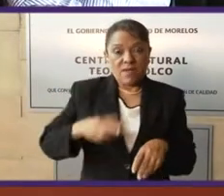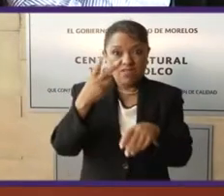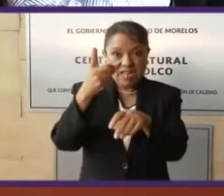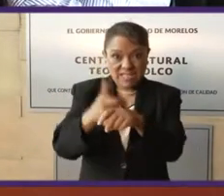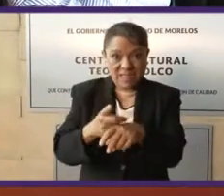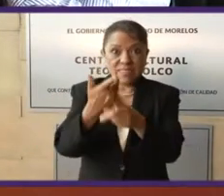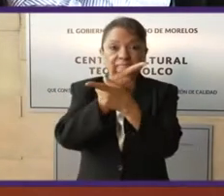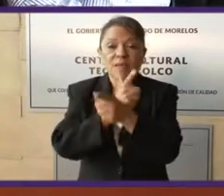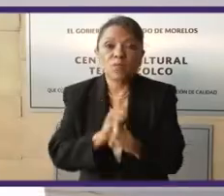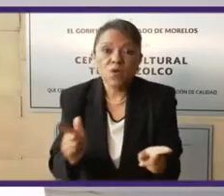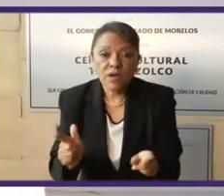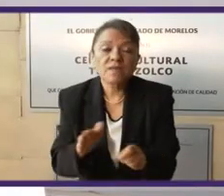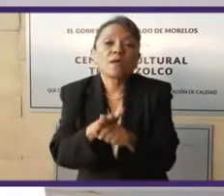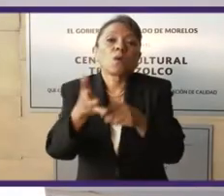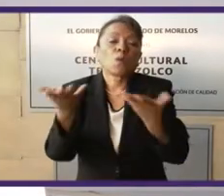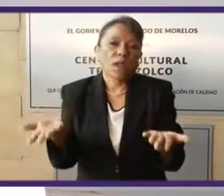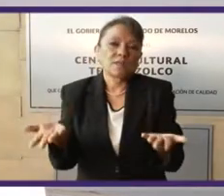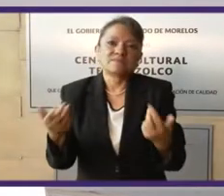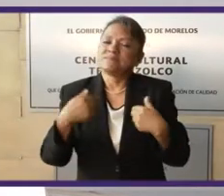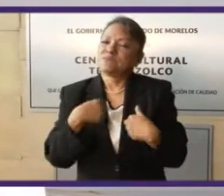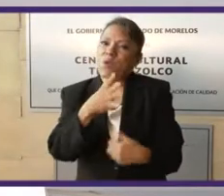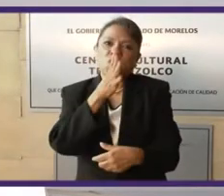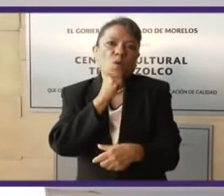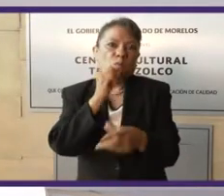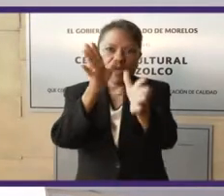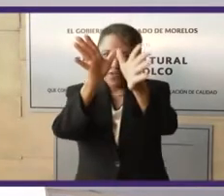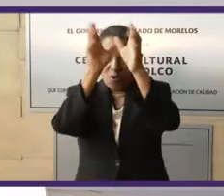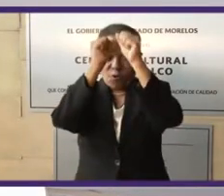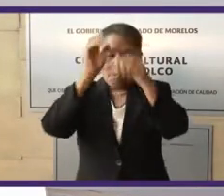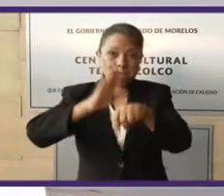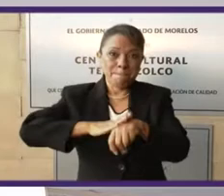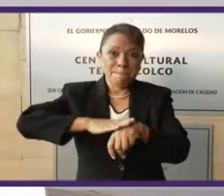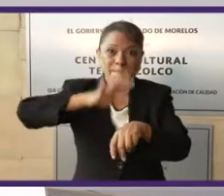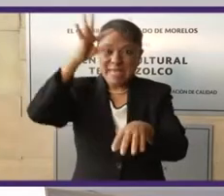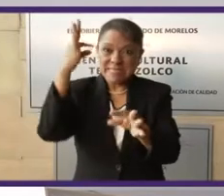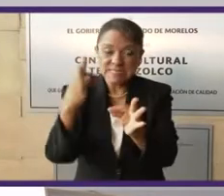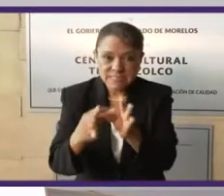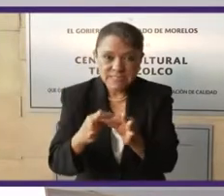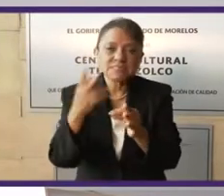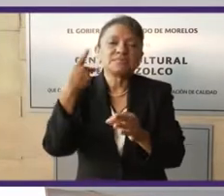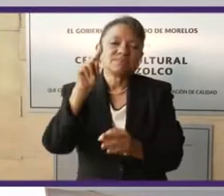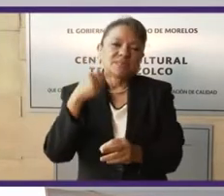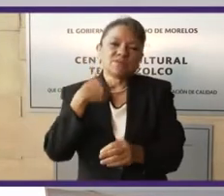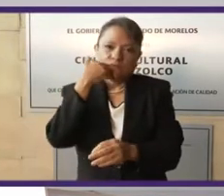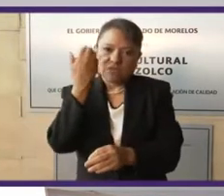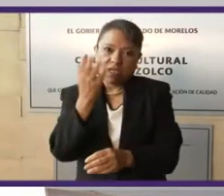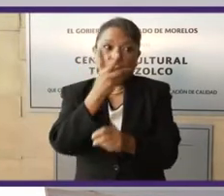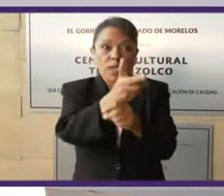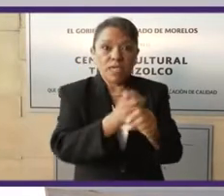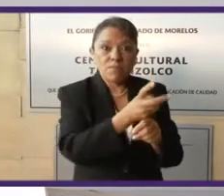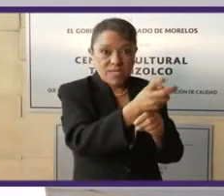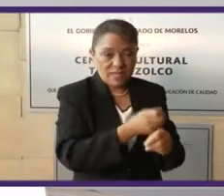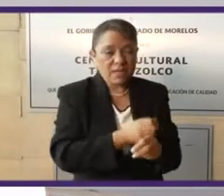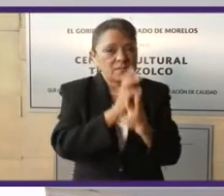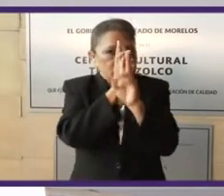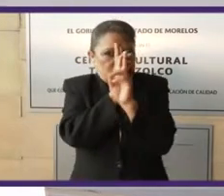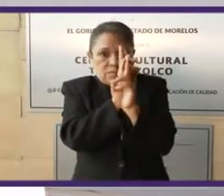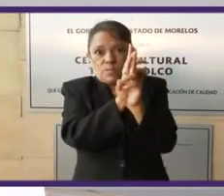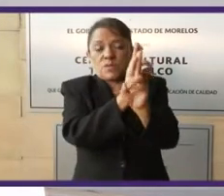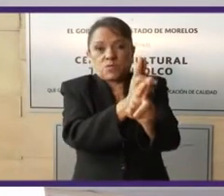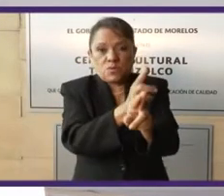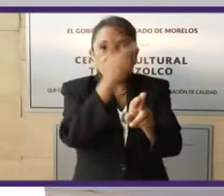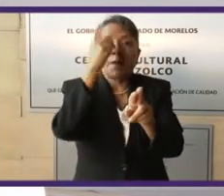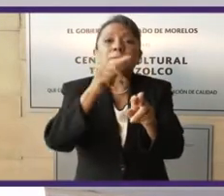lo funcional no puedo coincidir más, pero los invitaría de la manera más respetuosa posible a que